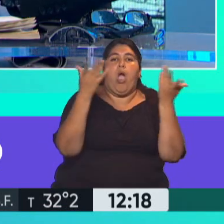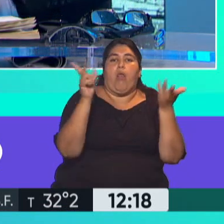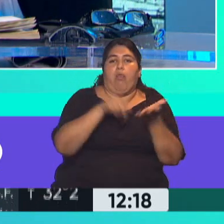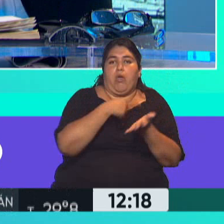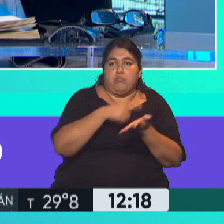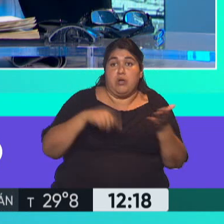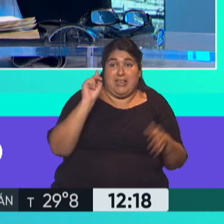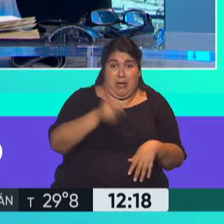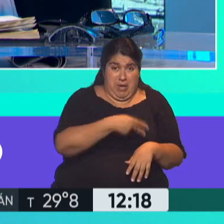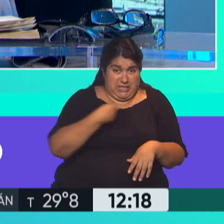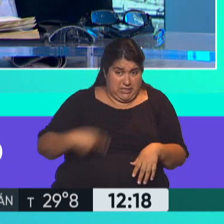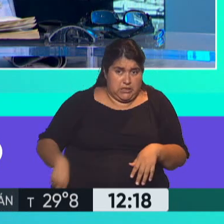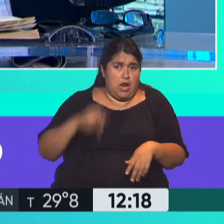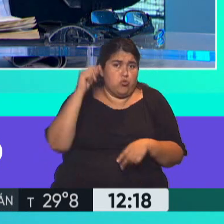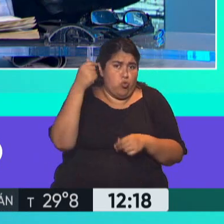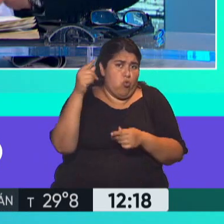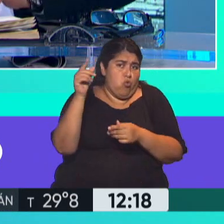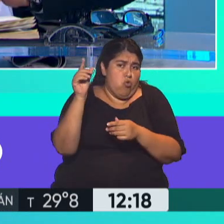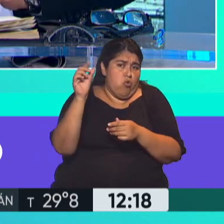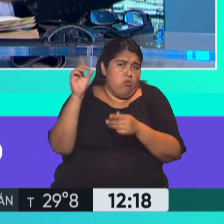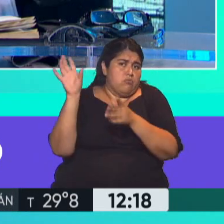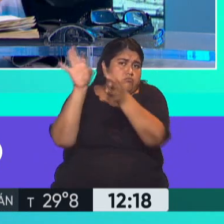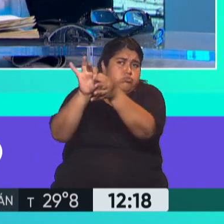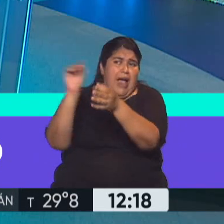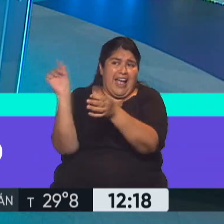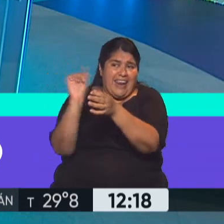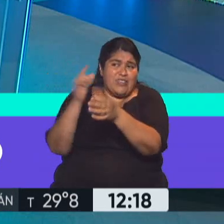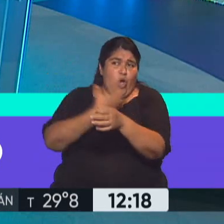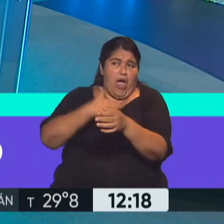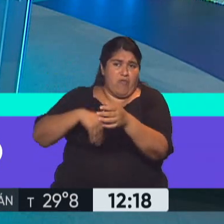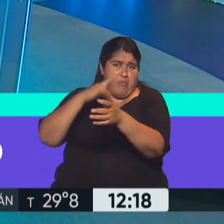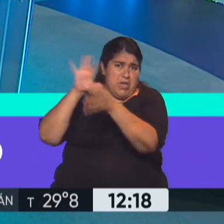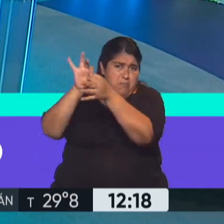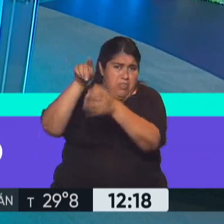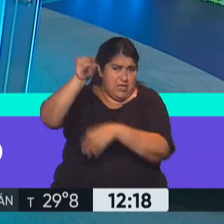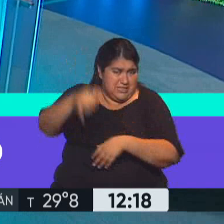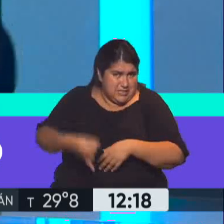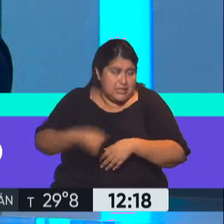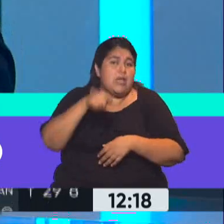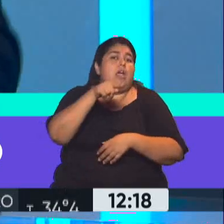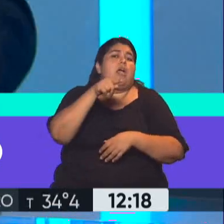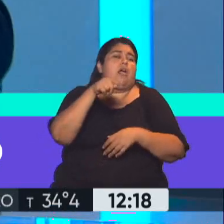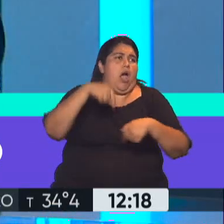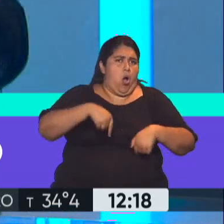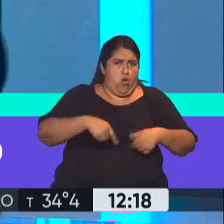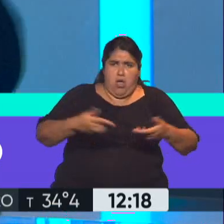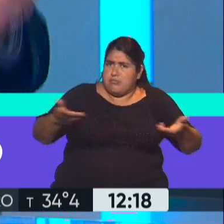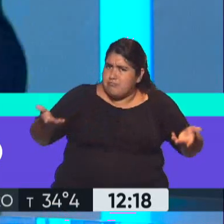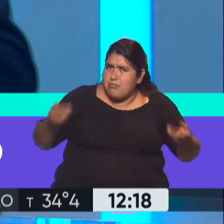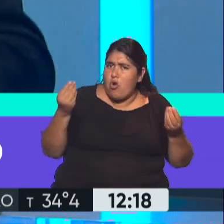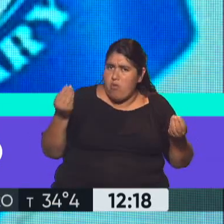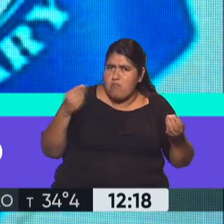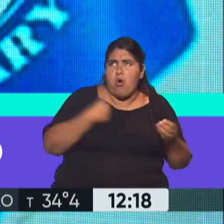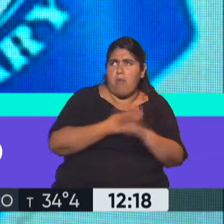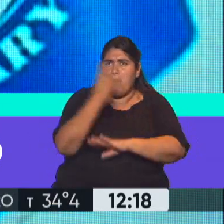China. China tiene sus créditos atados al acuerdo con el fondo. Claro, de hecho se decía que era necesario... Algunos decían, bueno, recurrimos a